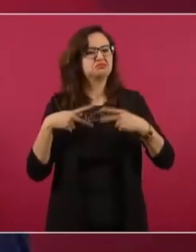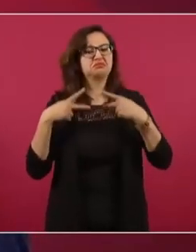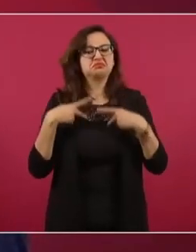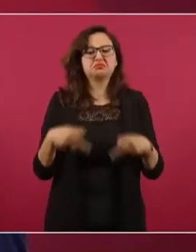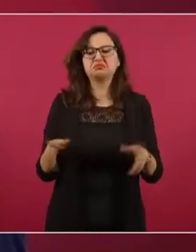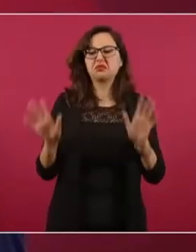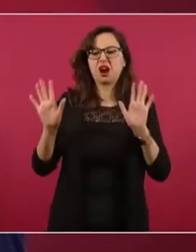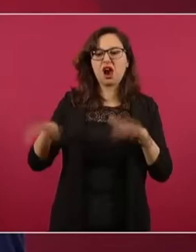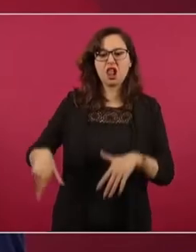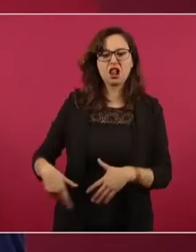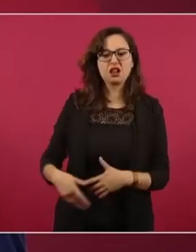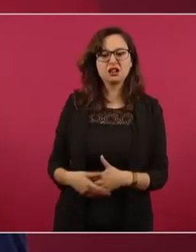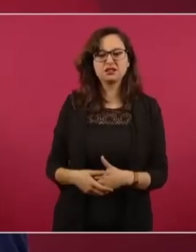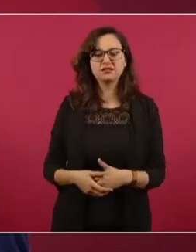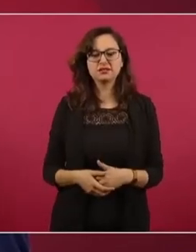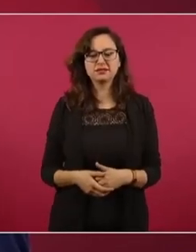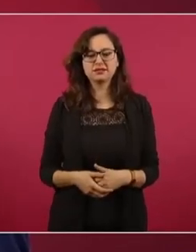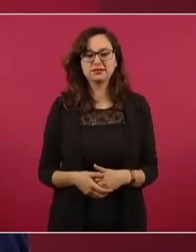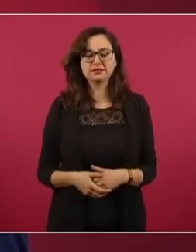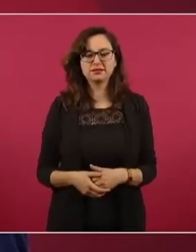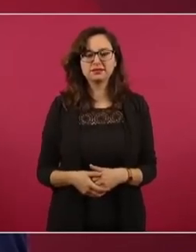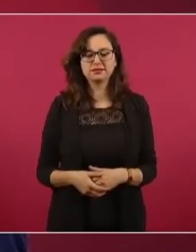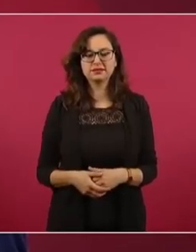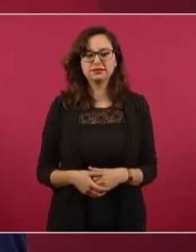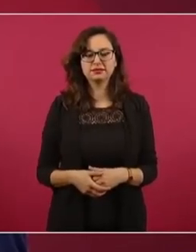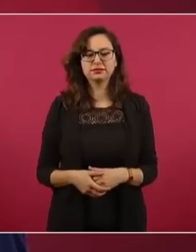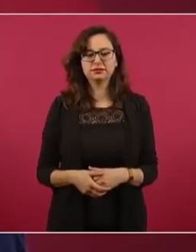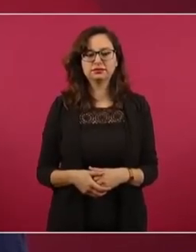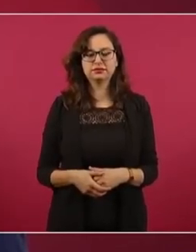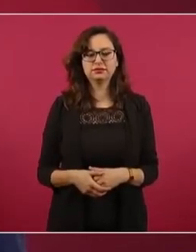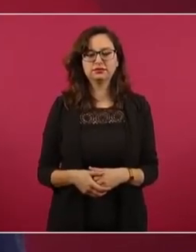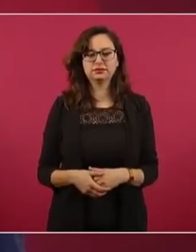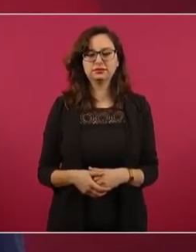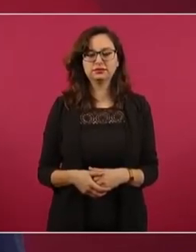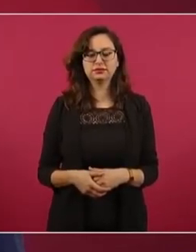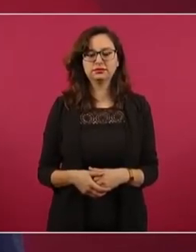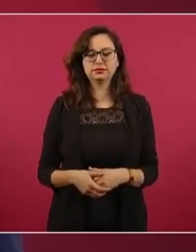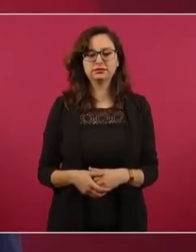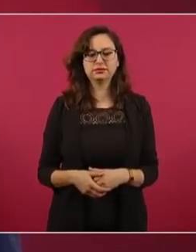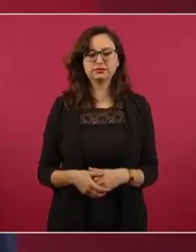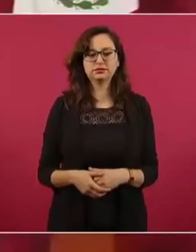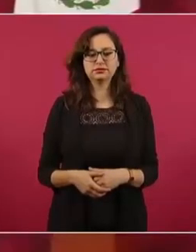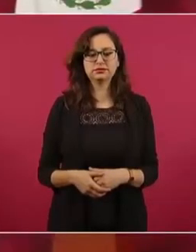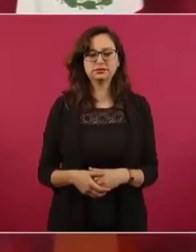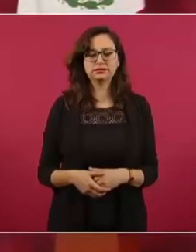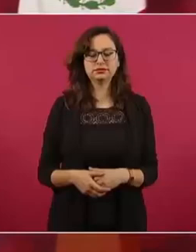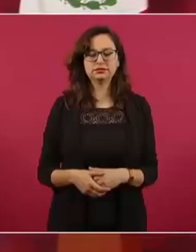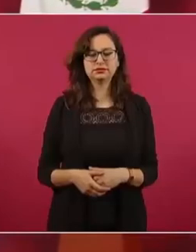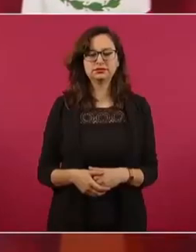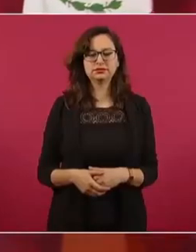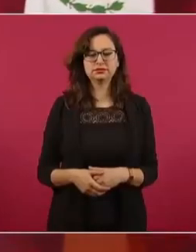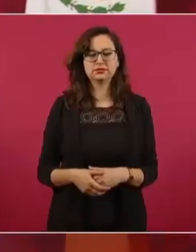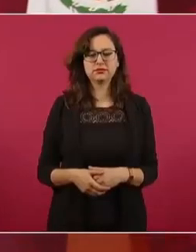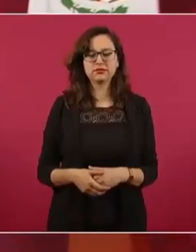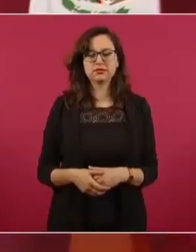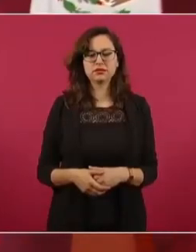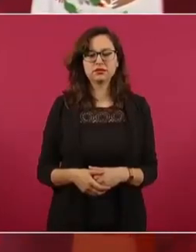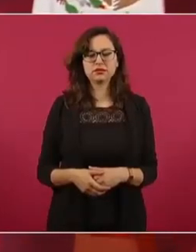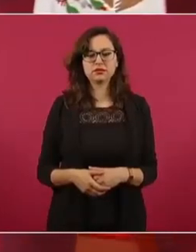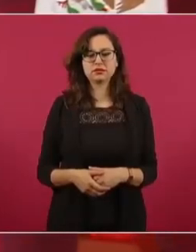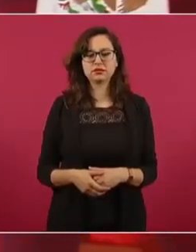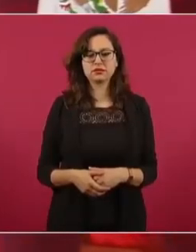el típico